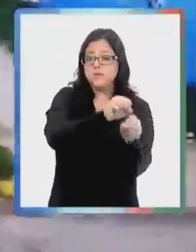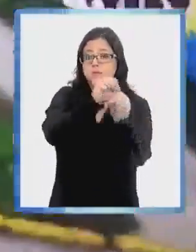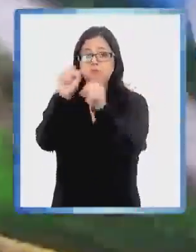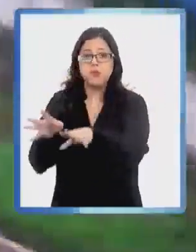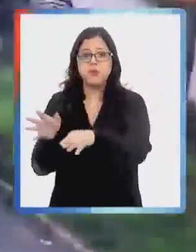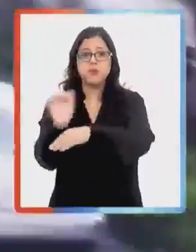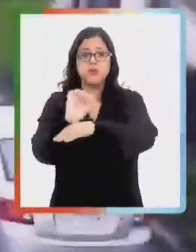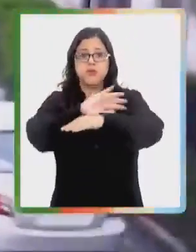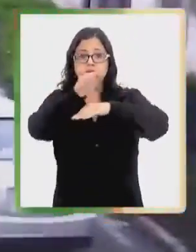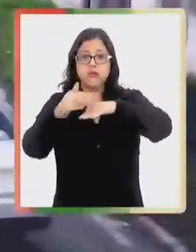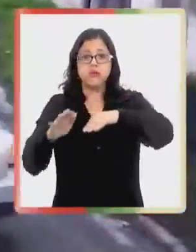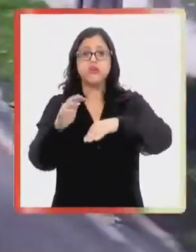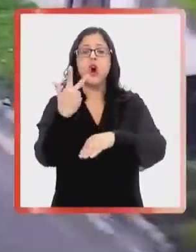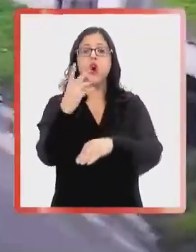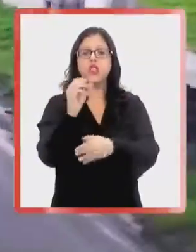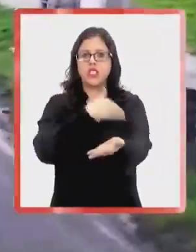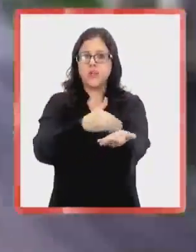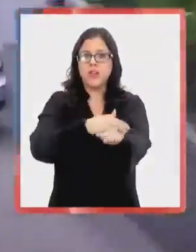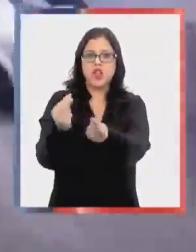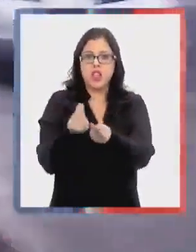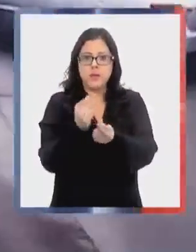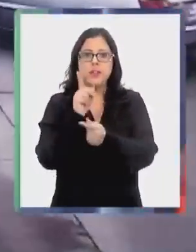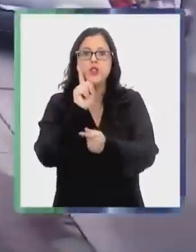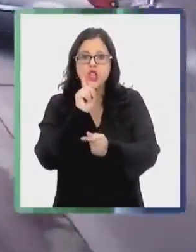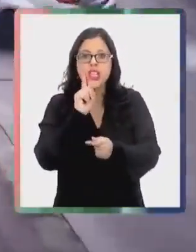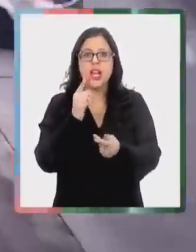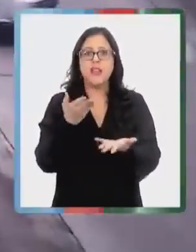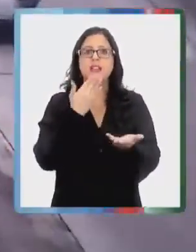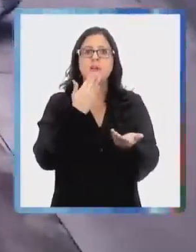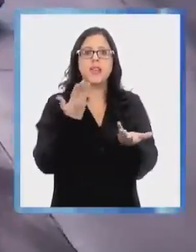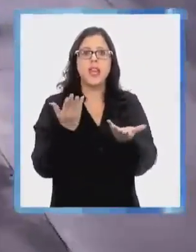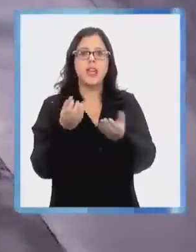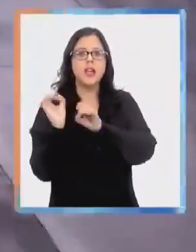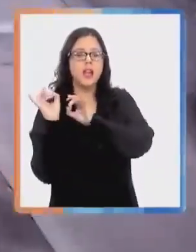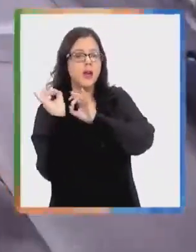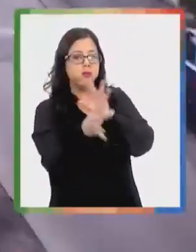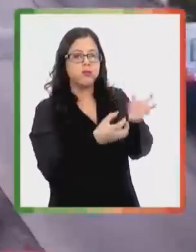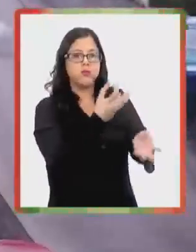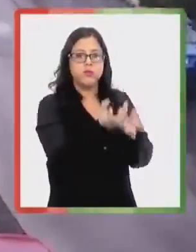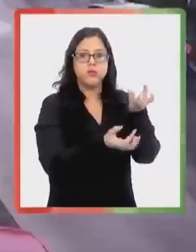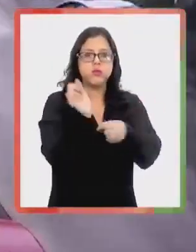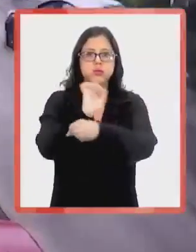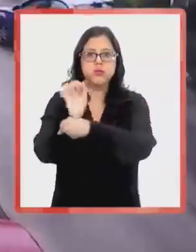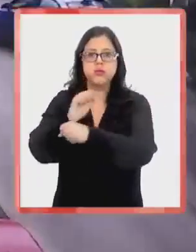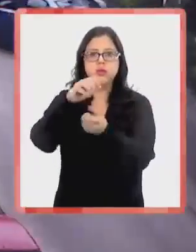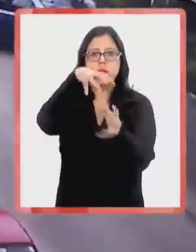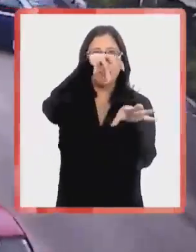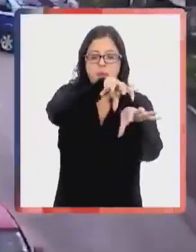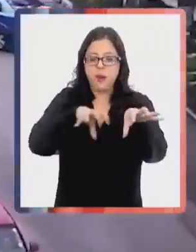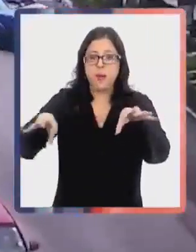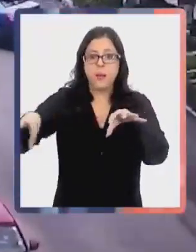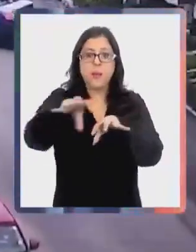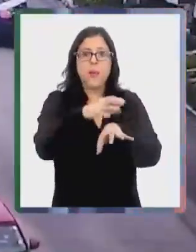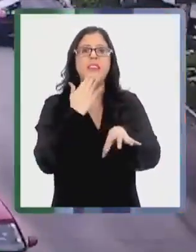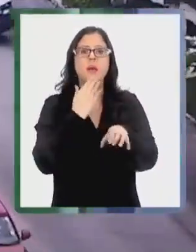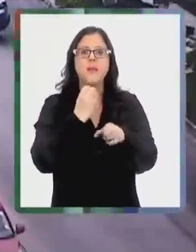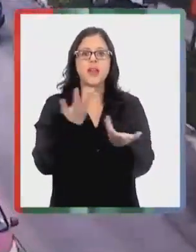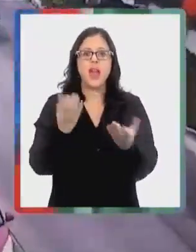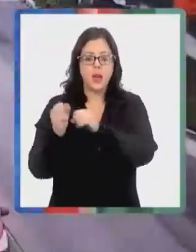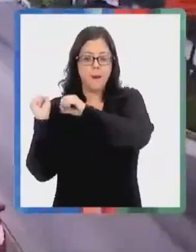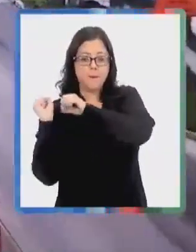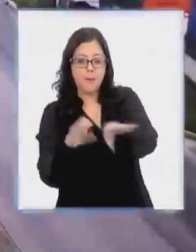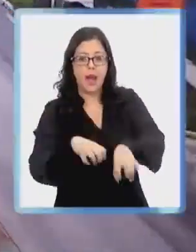incendiaron vehículos en distintos puntos de la comuna y lanzaron miguelitos para bloquear el tránsito y dificultar el avance de los vehículos